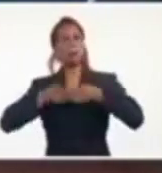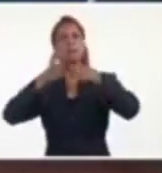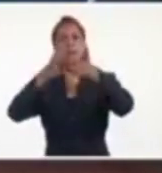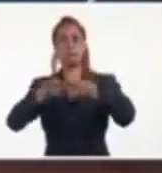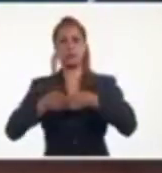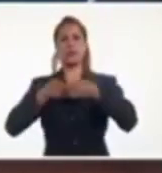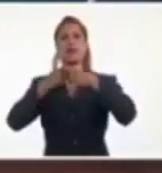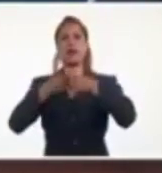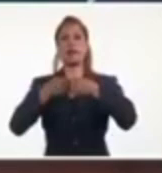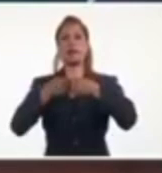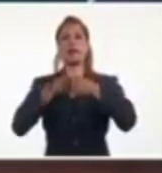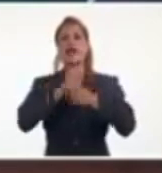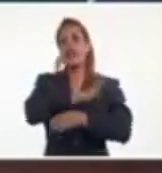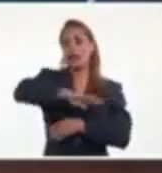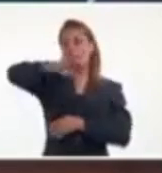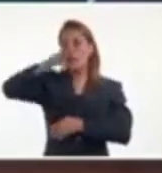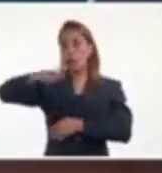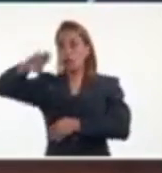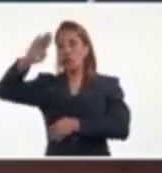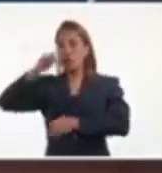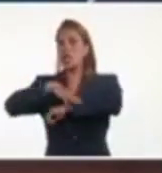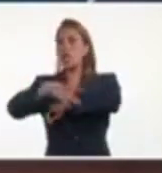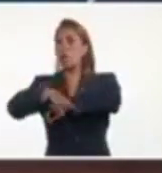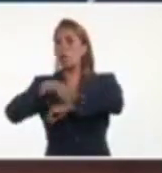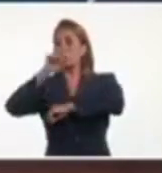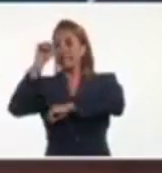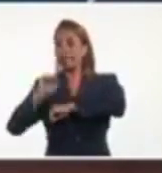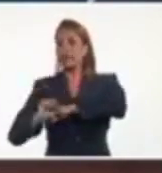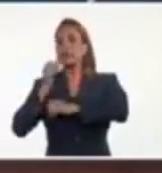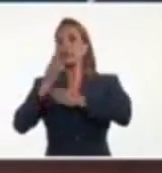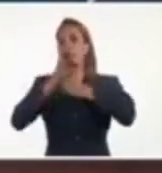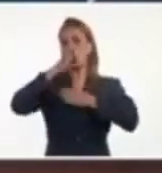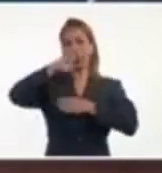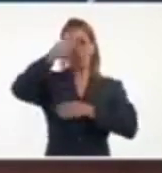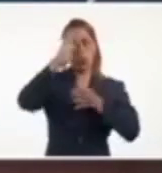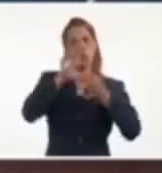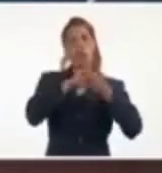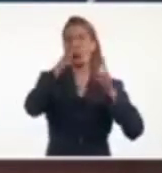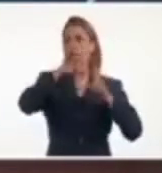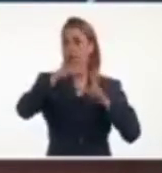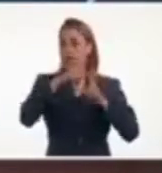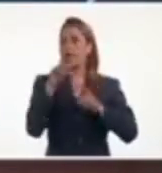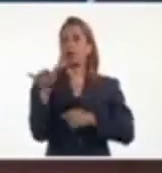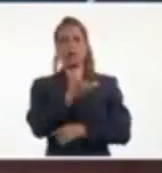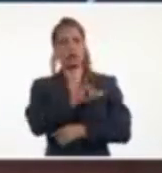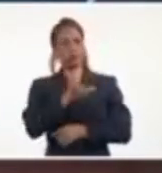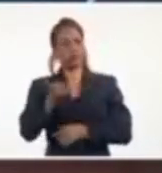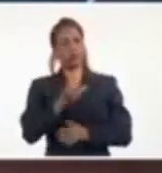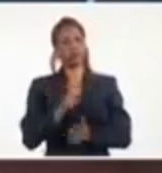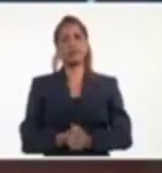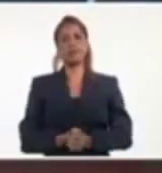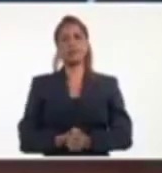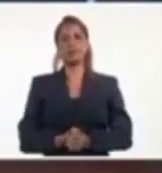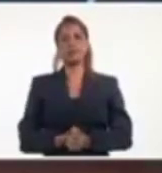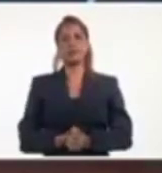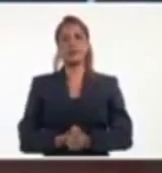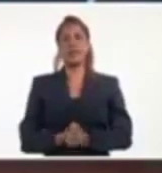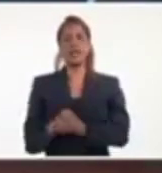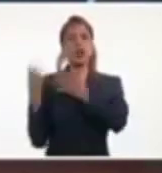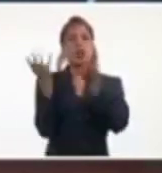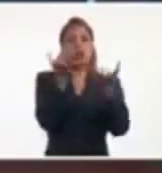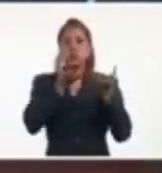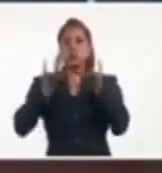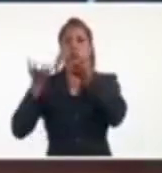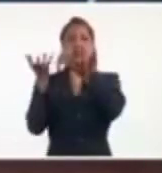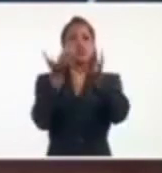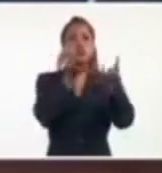en zonas montañosas, en la costa sur de Santiago de Cuba, Guantánamo, fundamentalmente también. Bien, la intensidad de los vientos y la altura